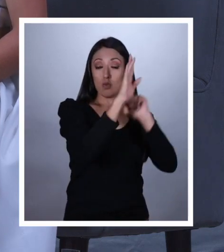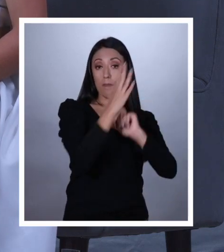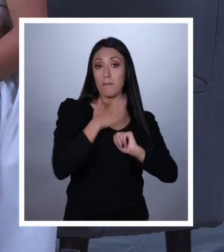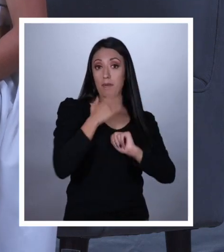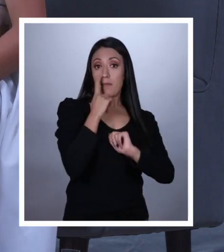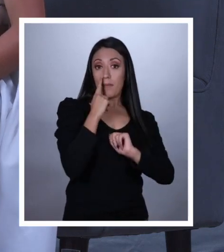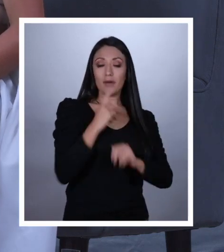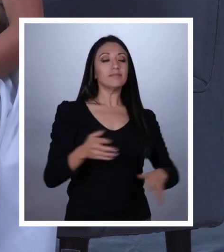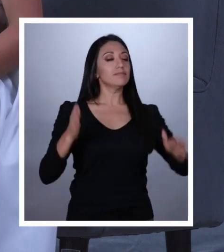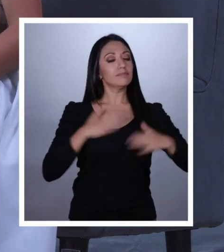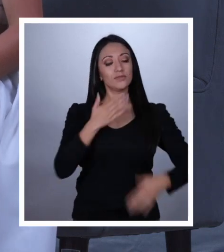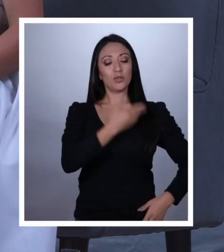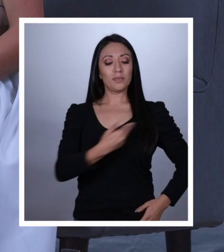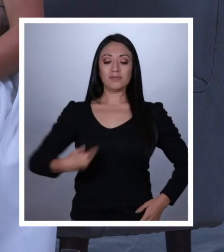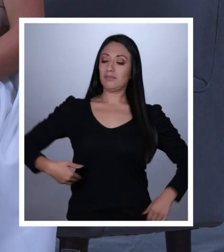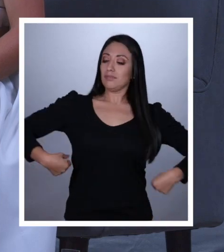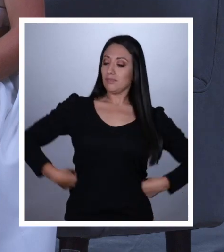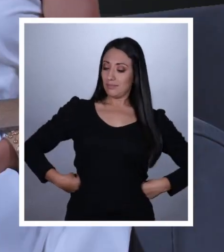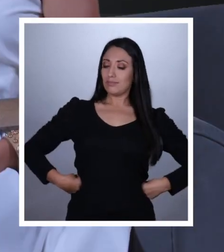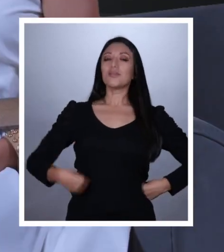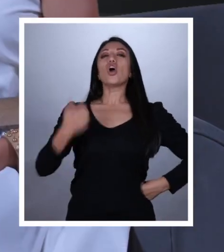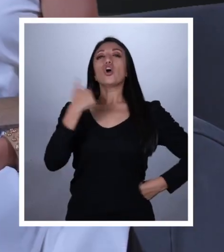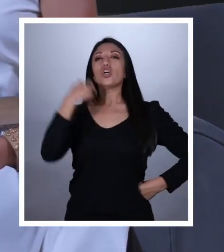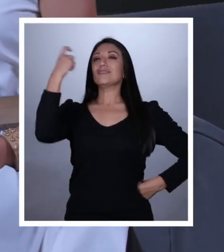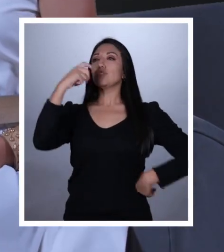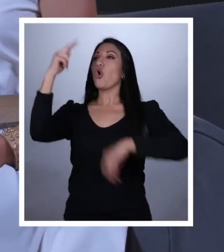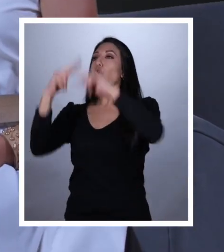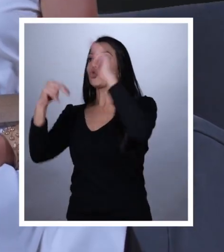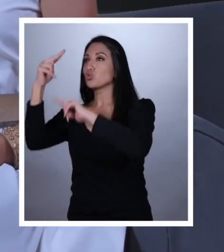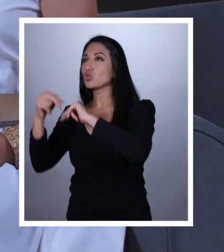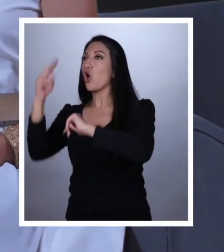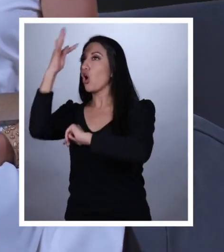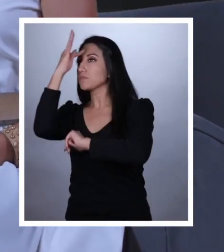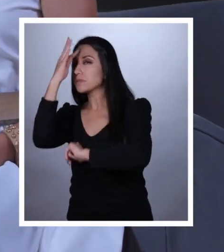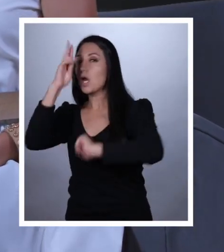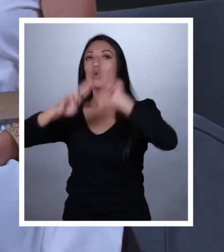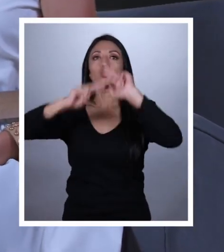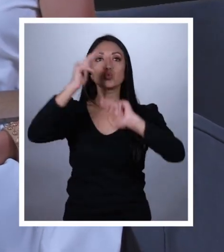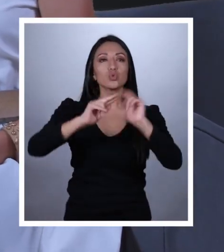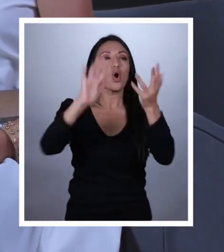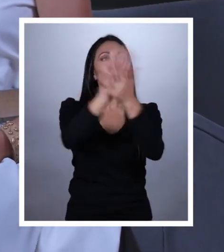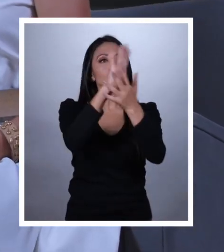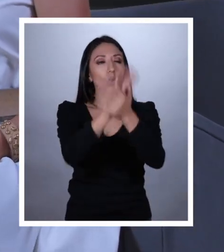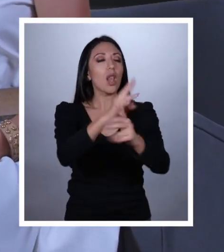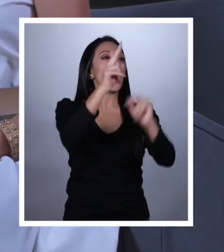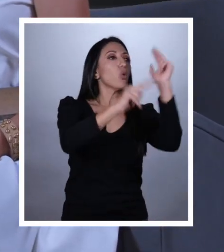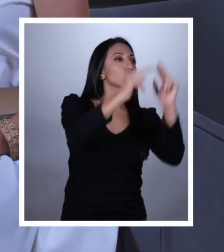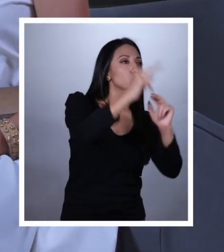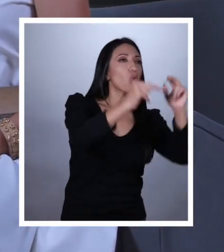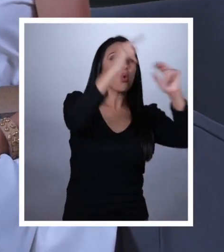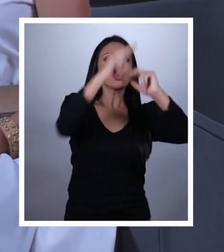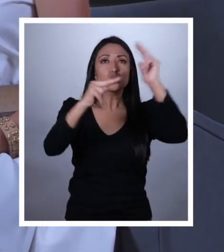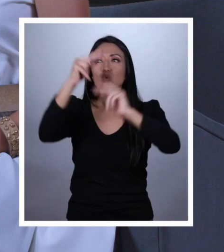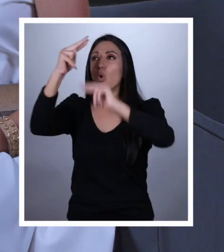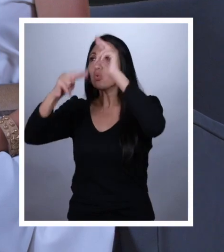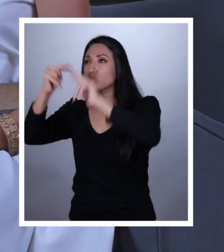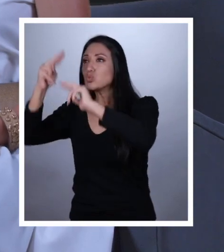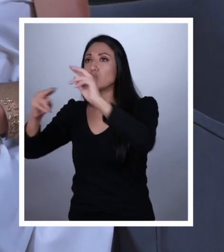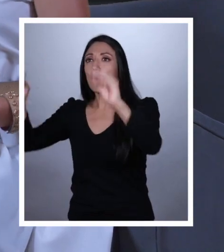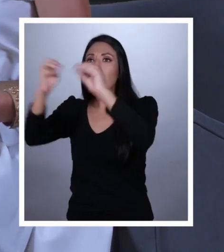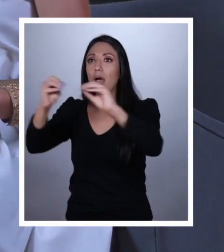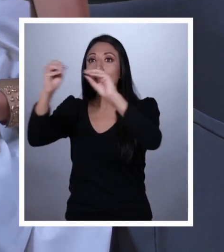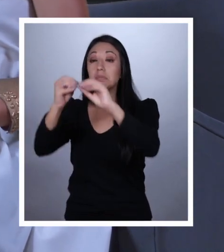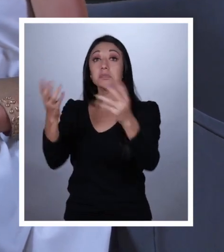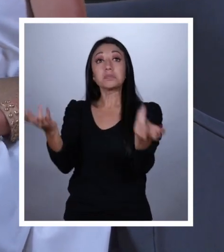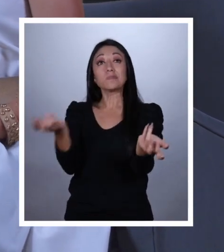Ahora que soy presidente, tengo que construir hospitales, carreteras, escuelas, centros deportivos, parques y demás.